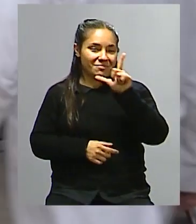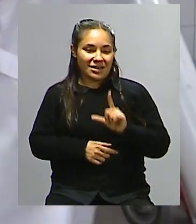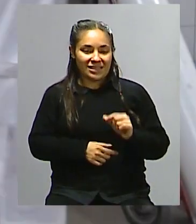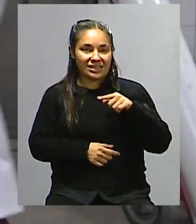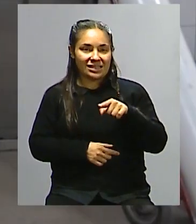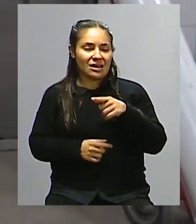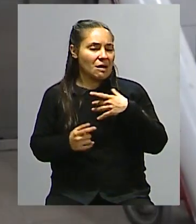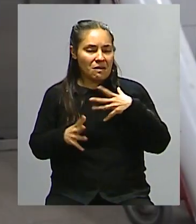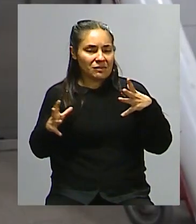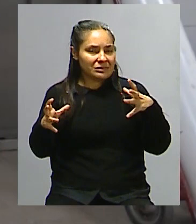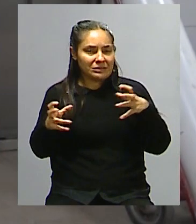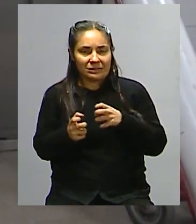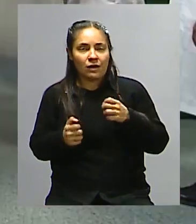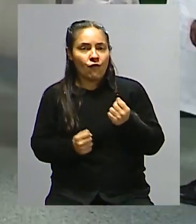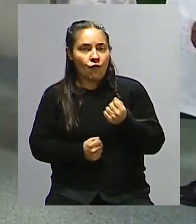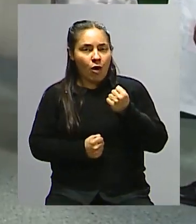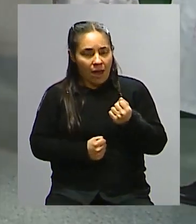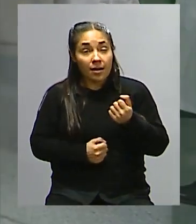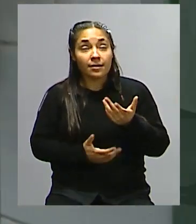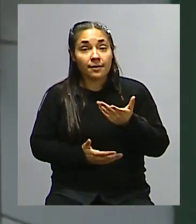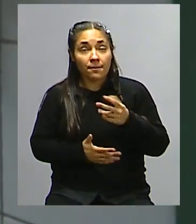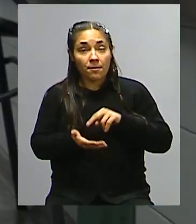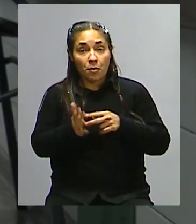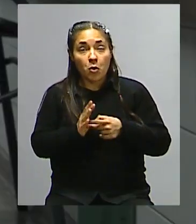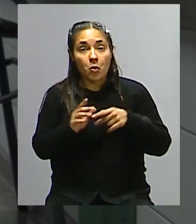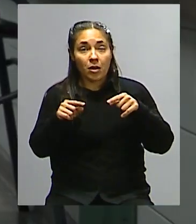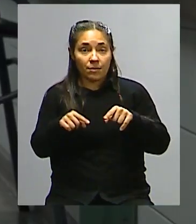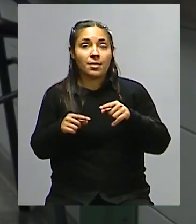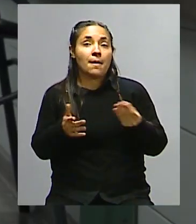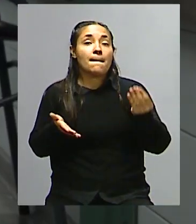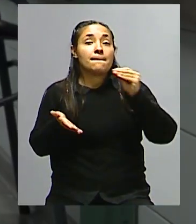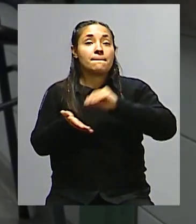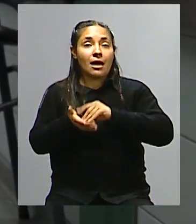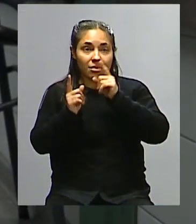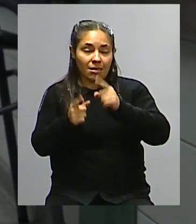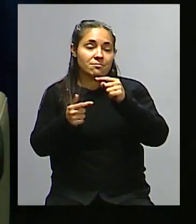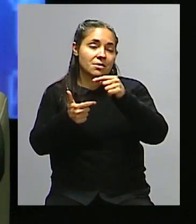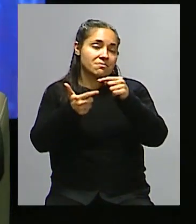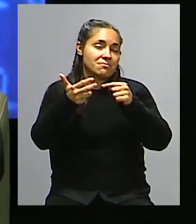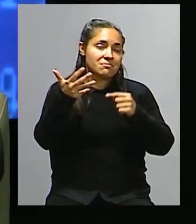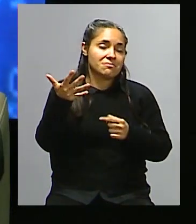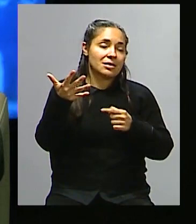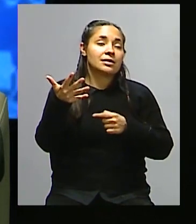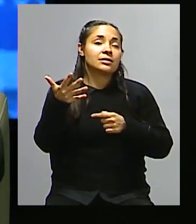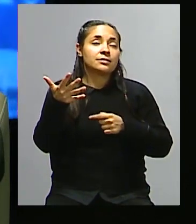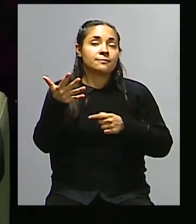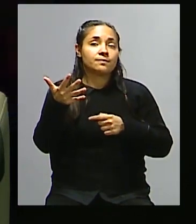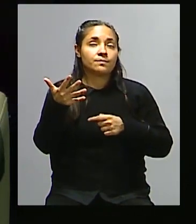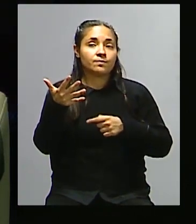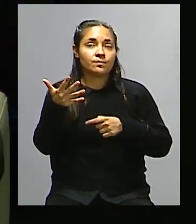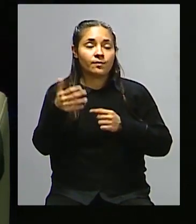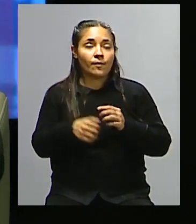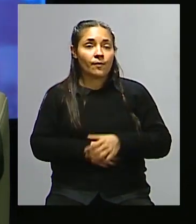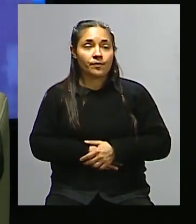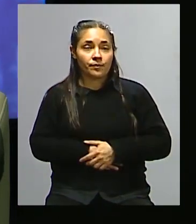fuertemente afectada y bueno, que a su vez se suman un montón de variables que hacen que hoy